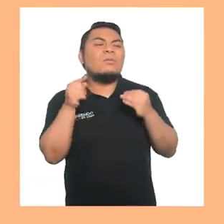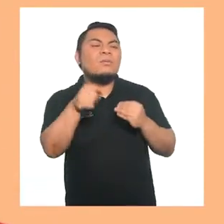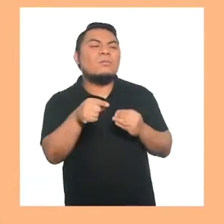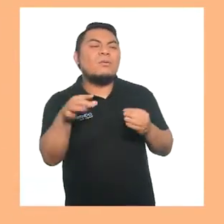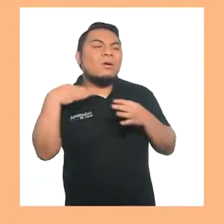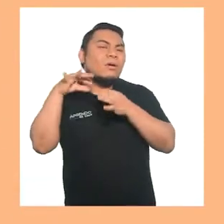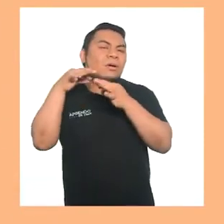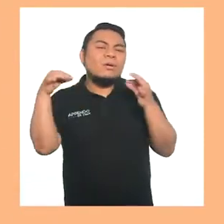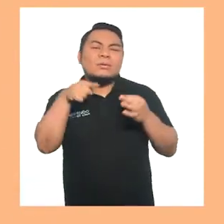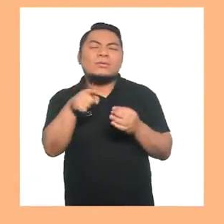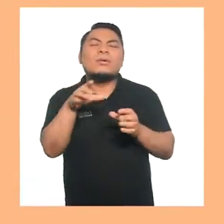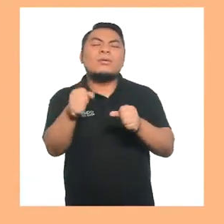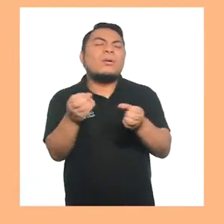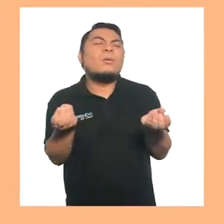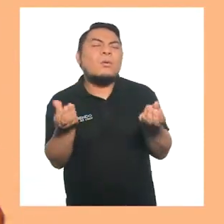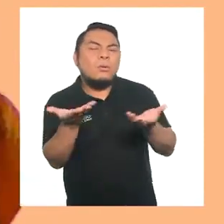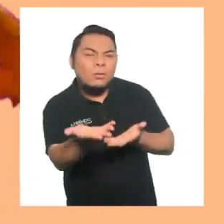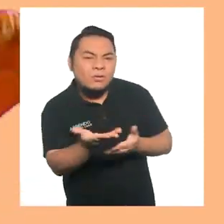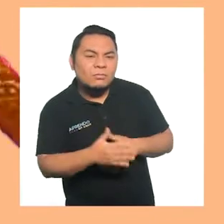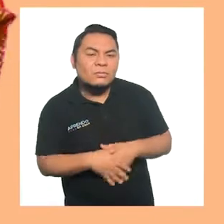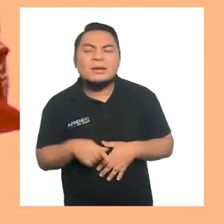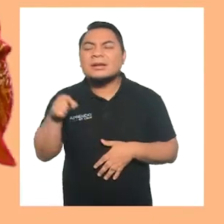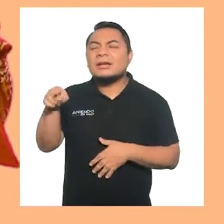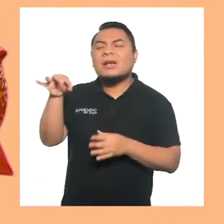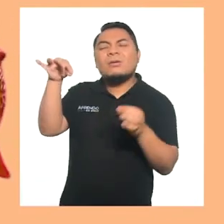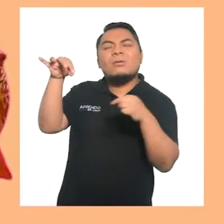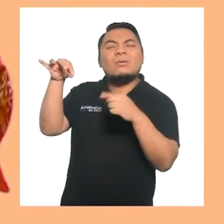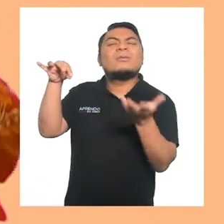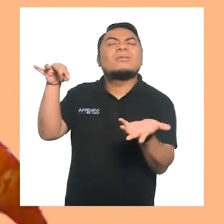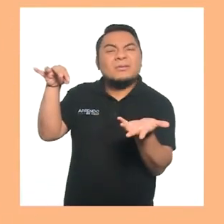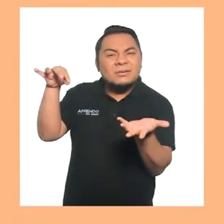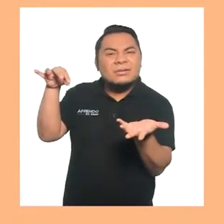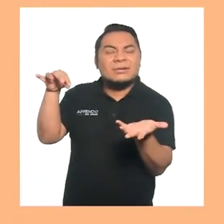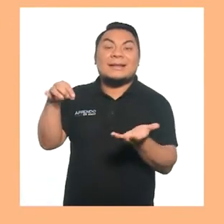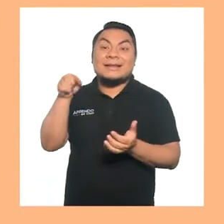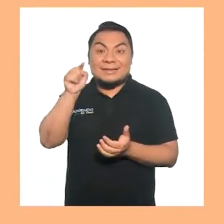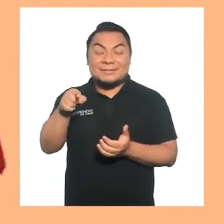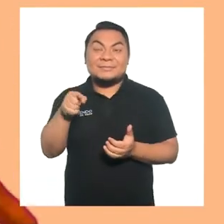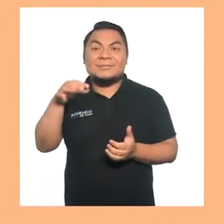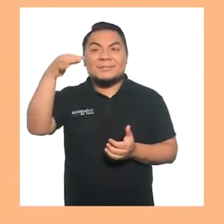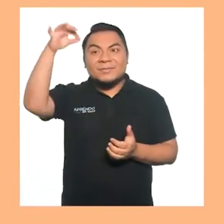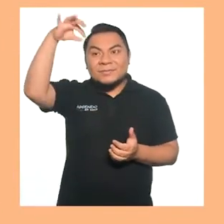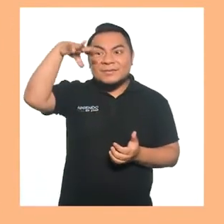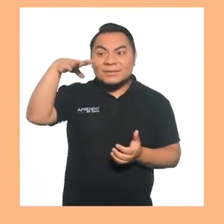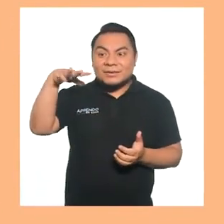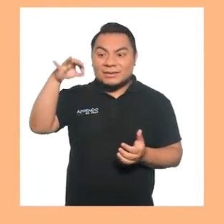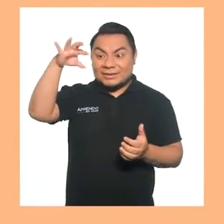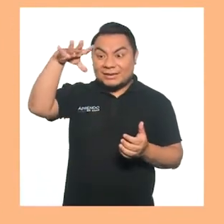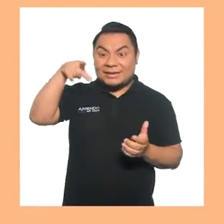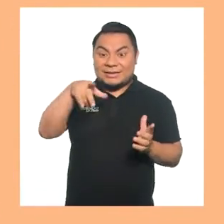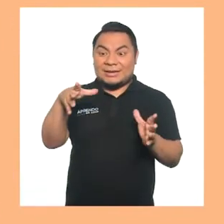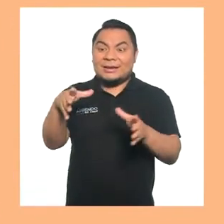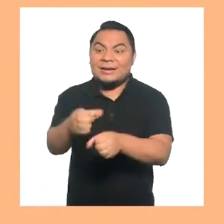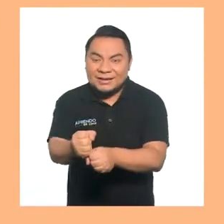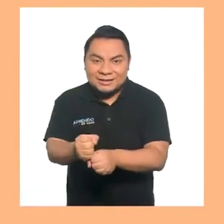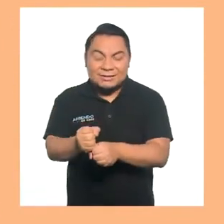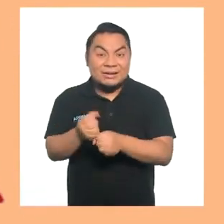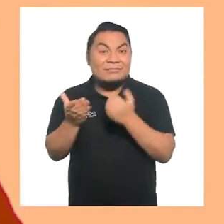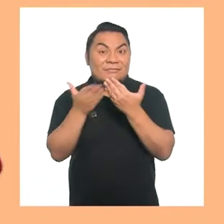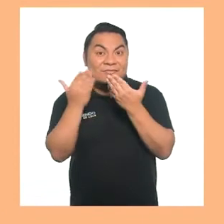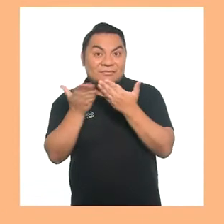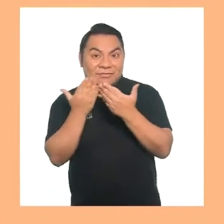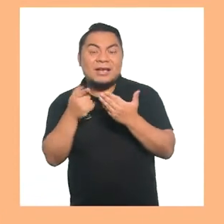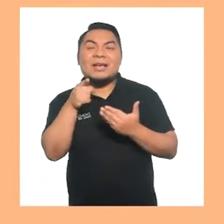¿cómo es este pañuelo que atrapaste y este otro? Si logra atrapar los pañuelos fácilmente,